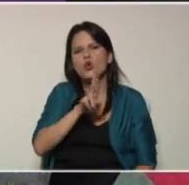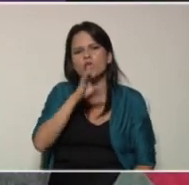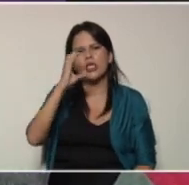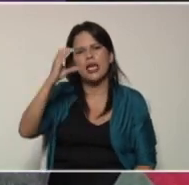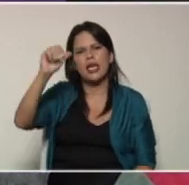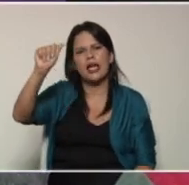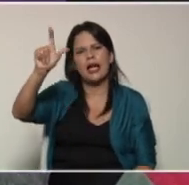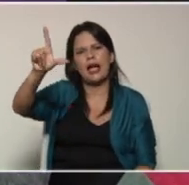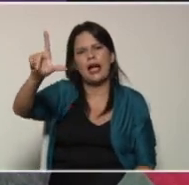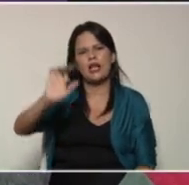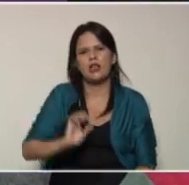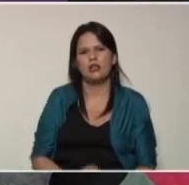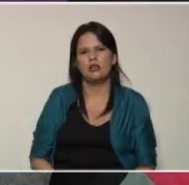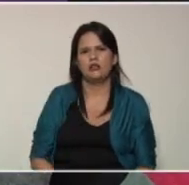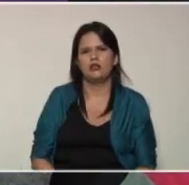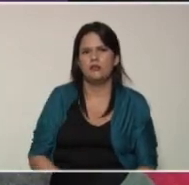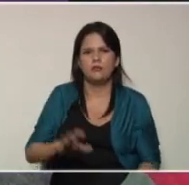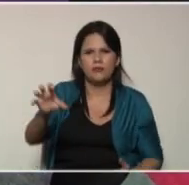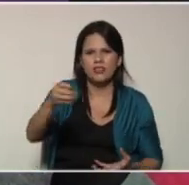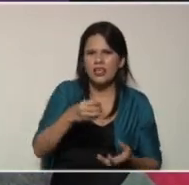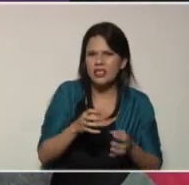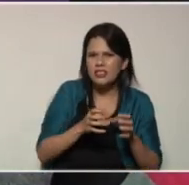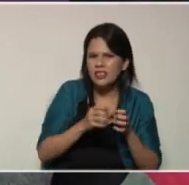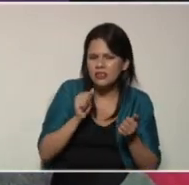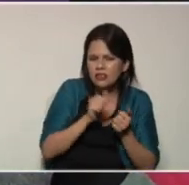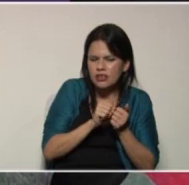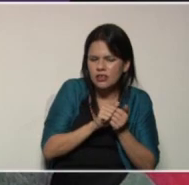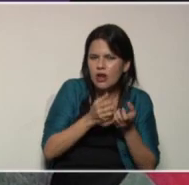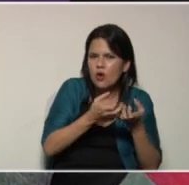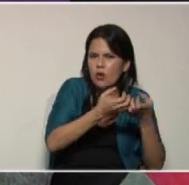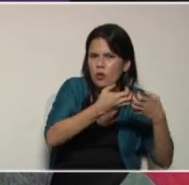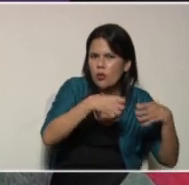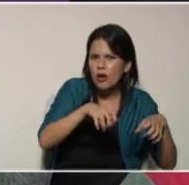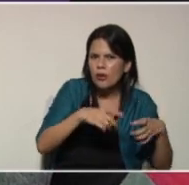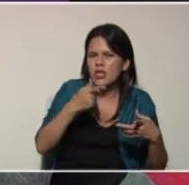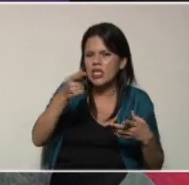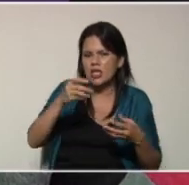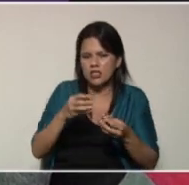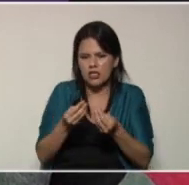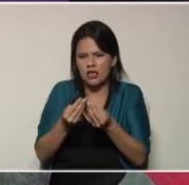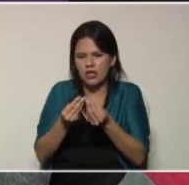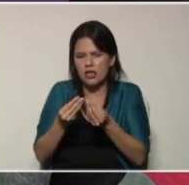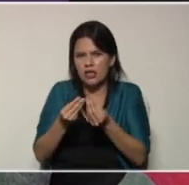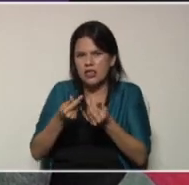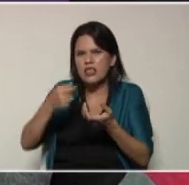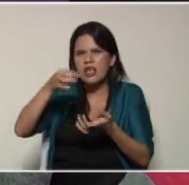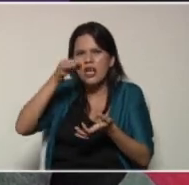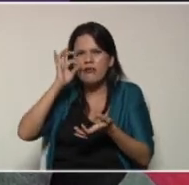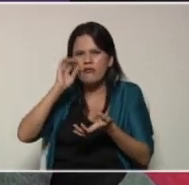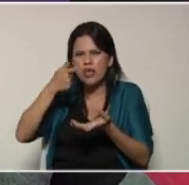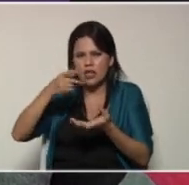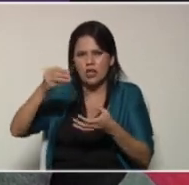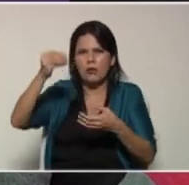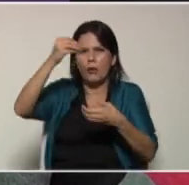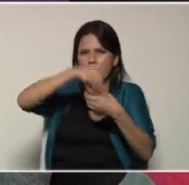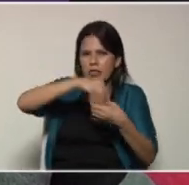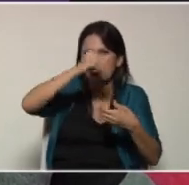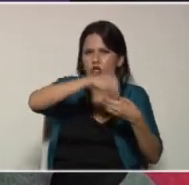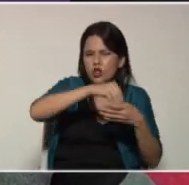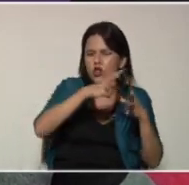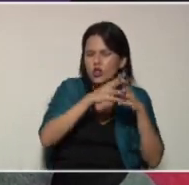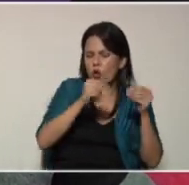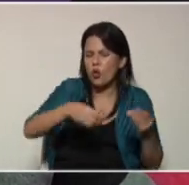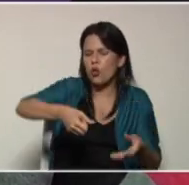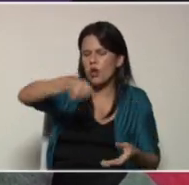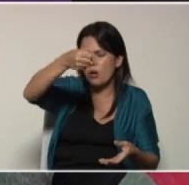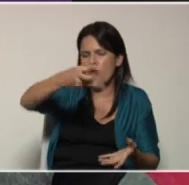esas cáscaras de huevo y esa borra o el cipo del café también la vamos a ir agregando en una bolsita para preparar esa